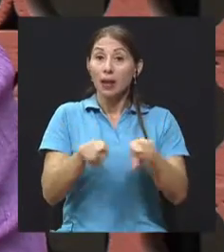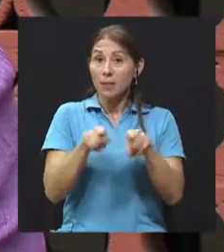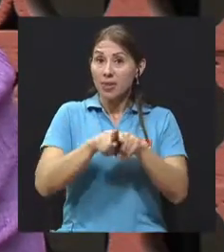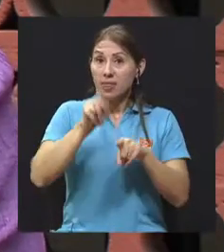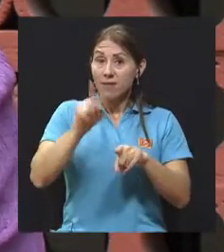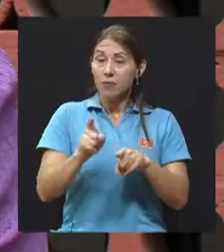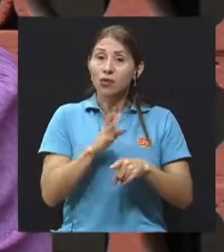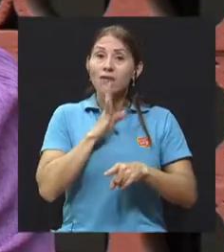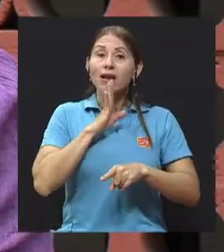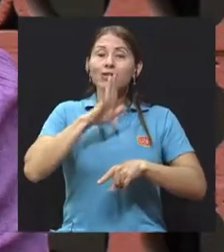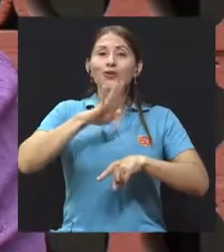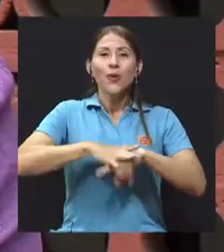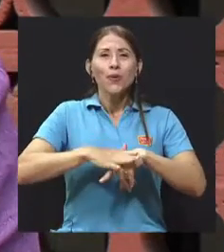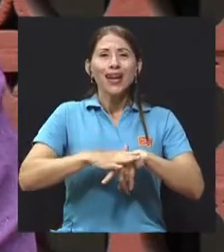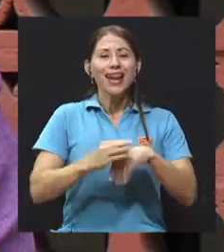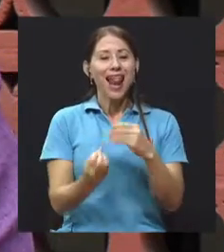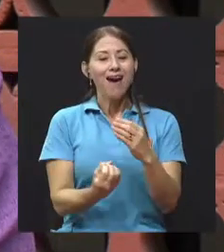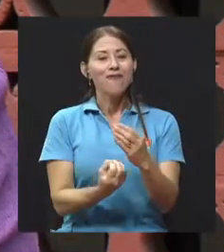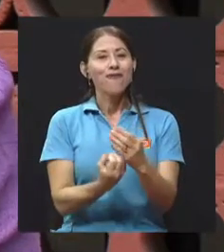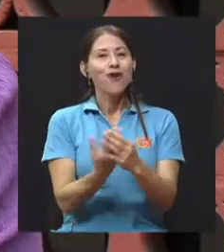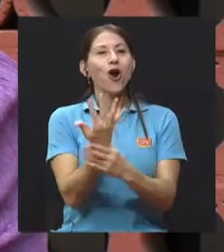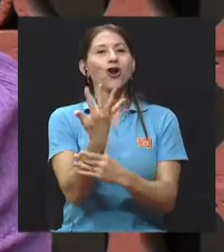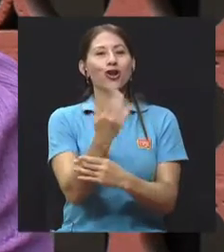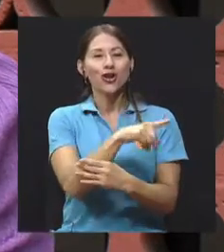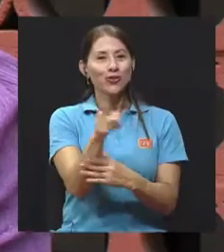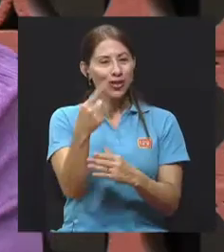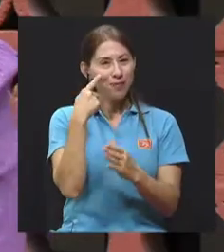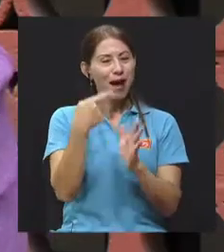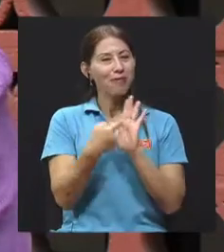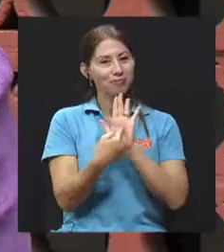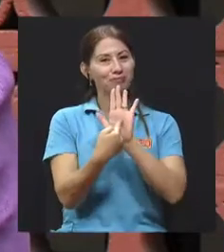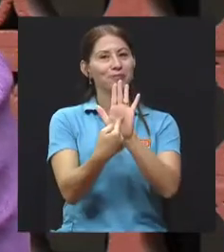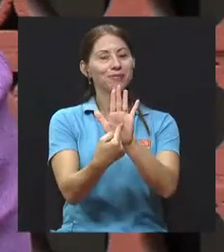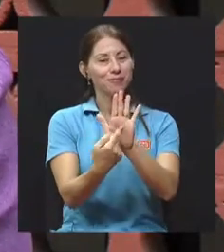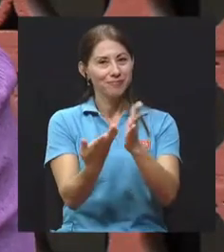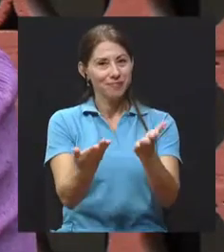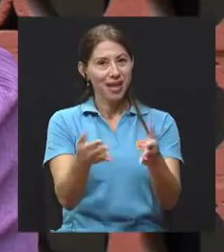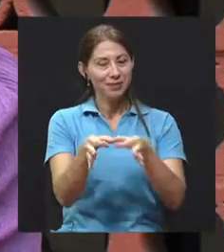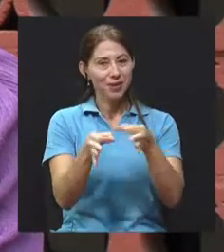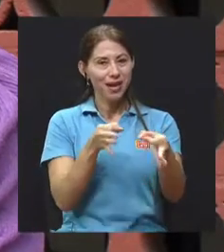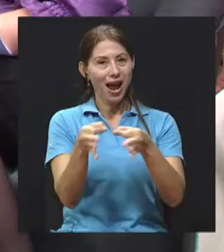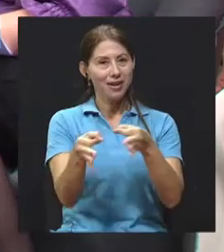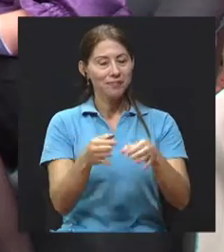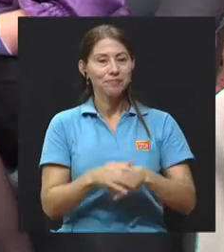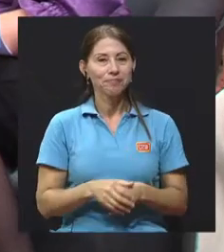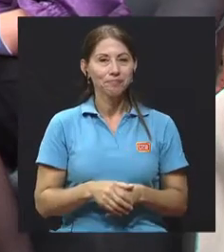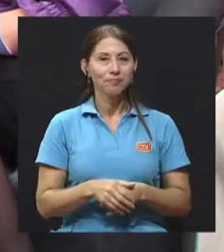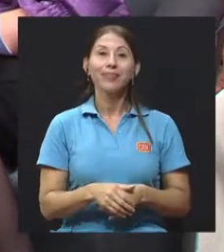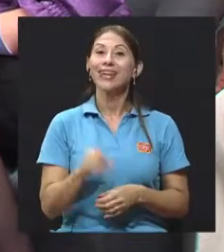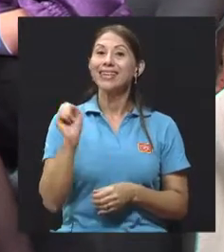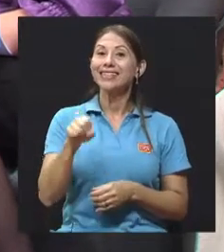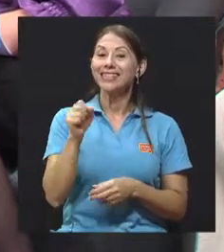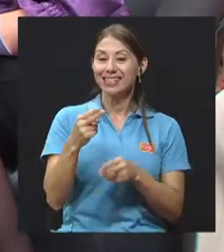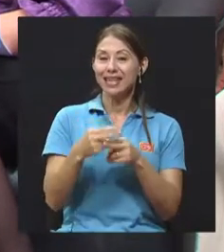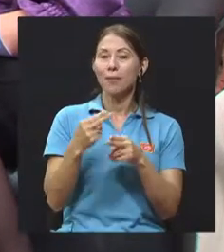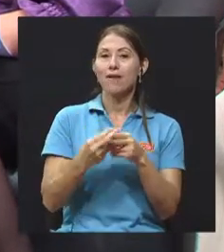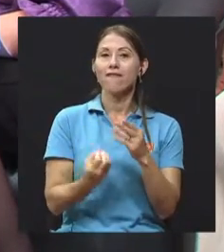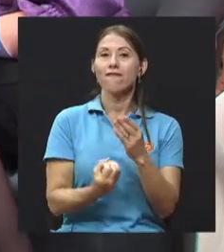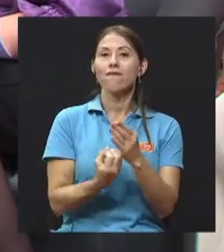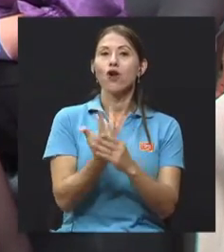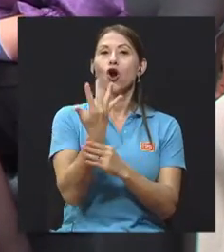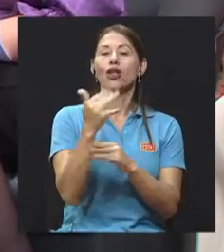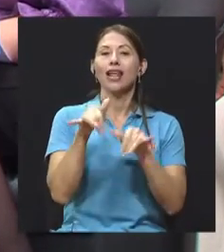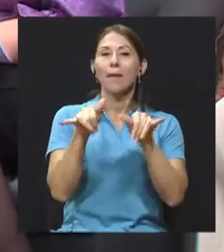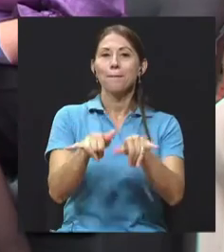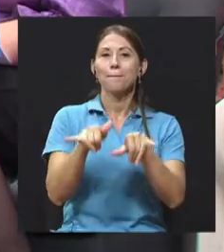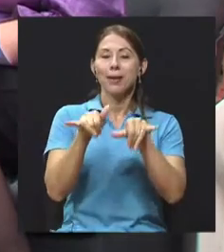entendido, de la flor de la permacultura y yo sé que usted trae aquí un material, don Luis, que nos va a facilitar y explicarnos. Sí, la flor de la permacultura